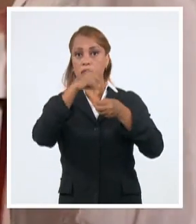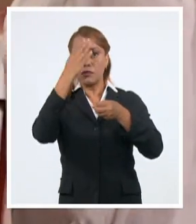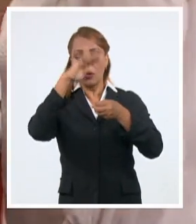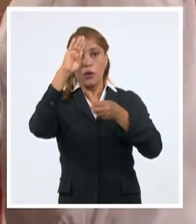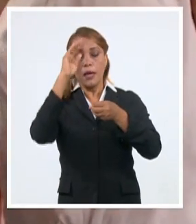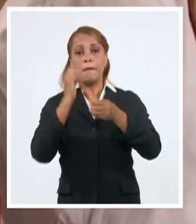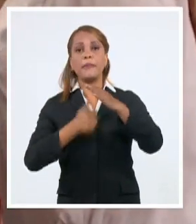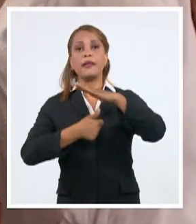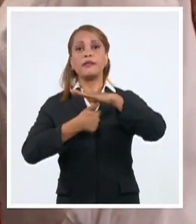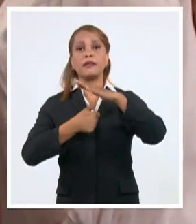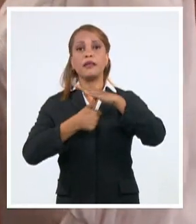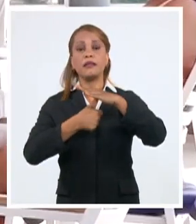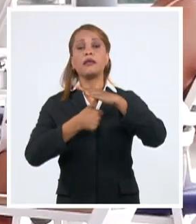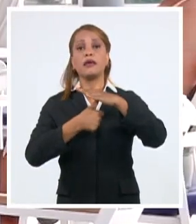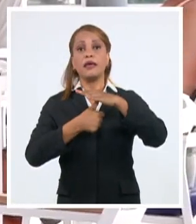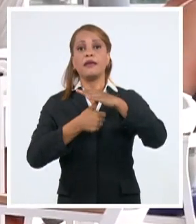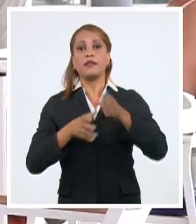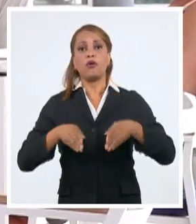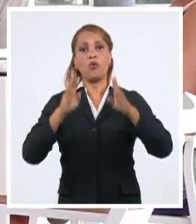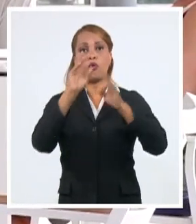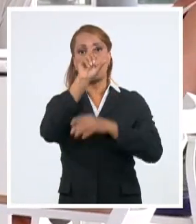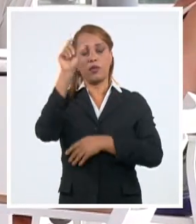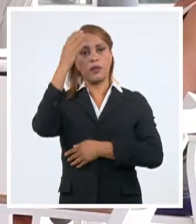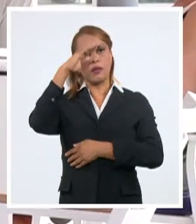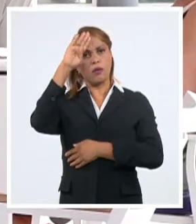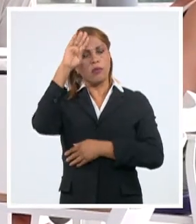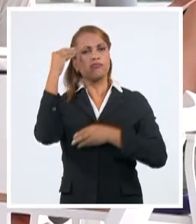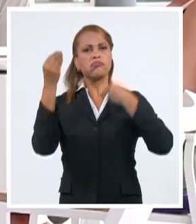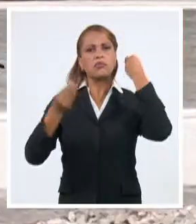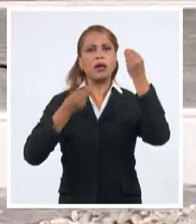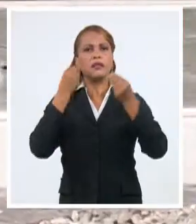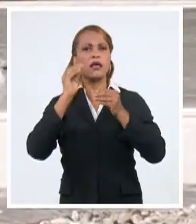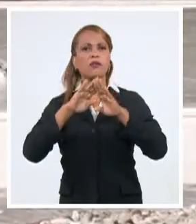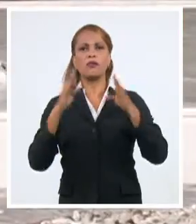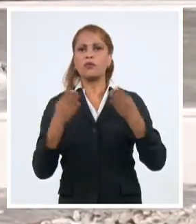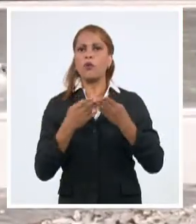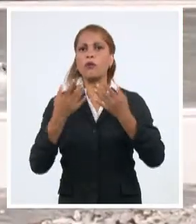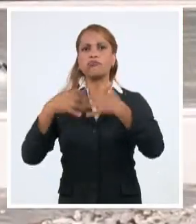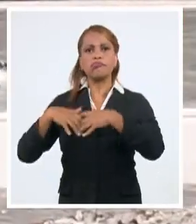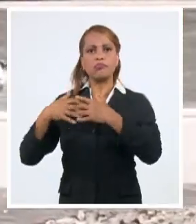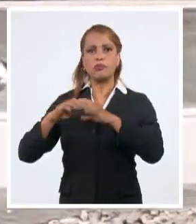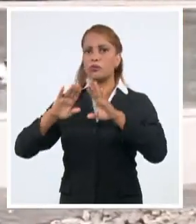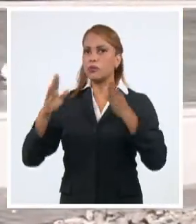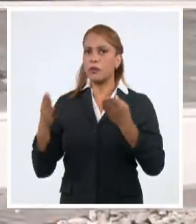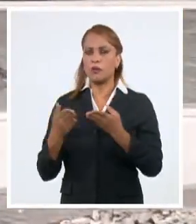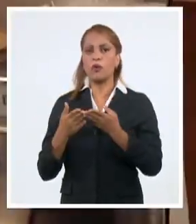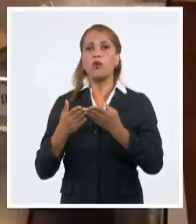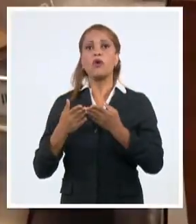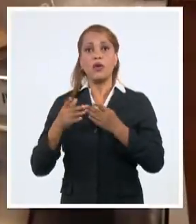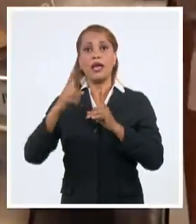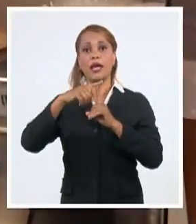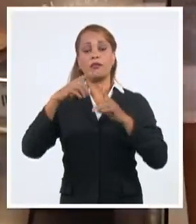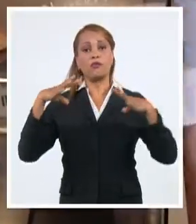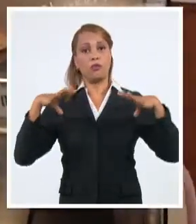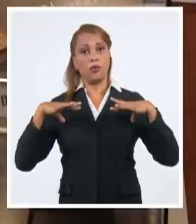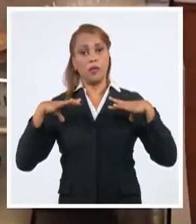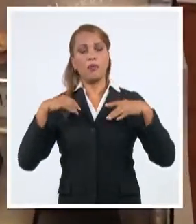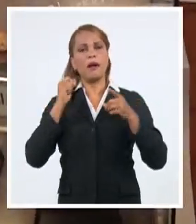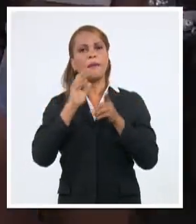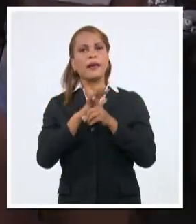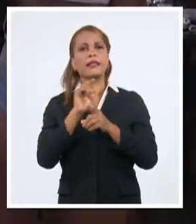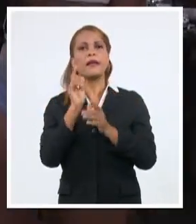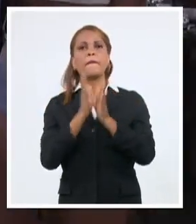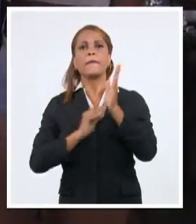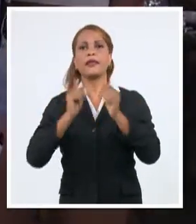grupos hoteleros cubanos para analizar el despegue de la industria y el incremento de los flujos turísticos previstos a partir del mes de